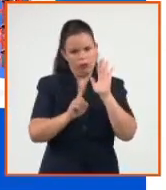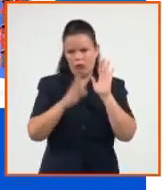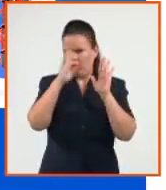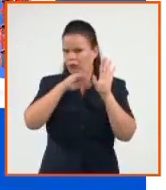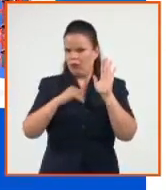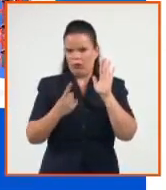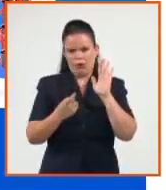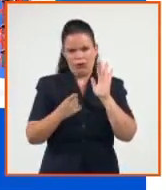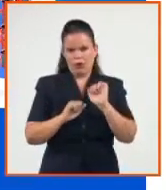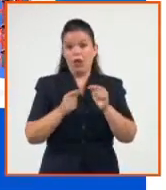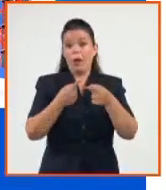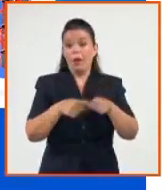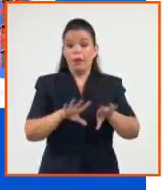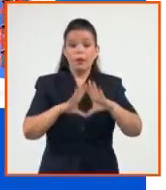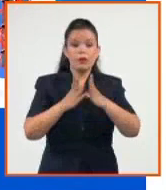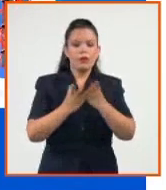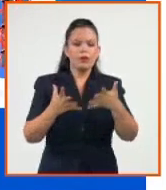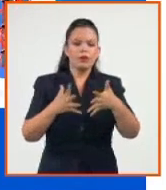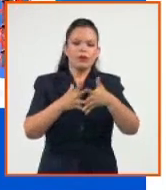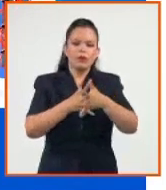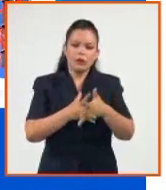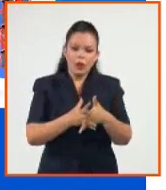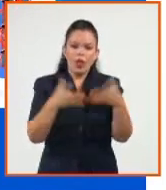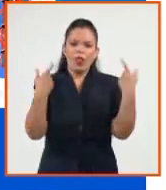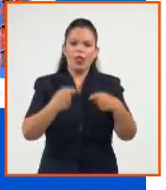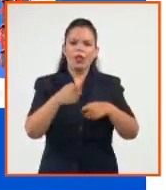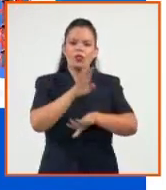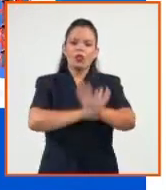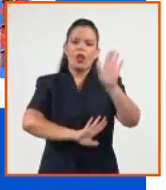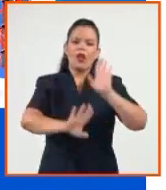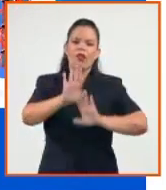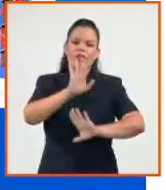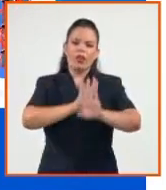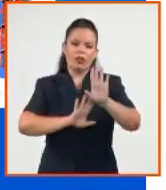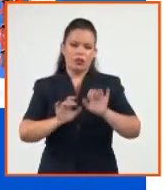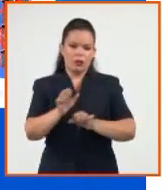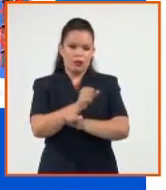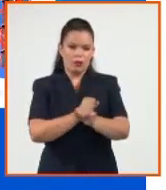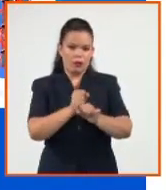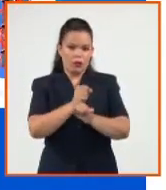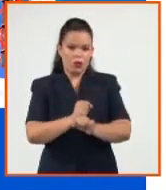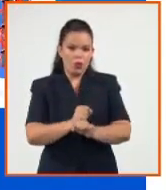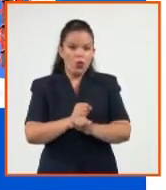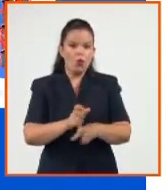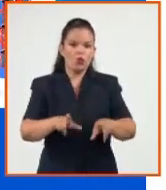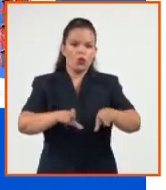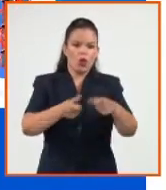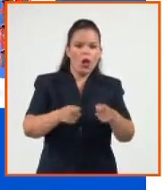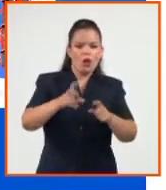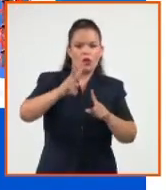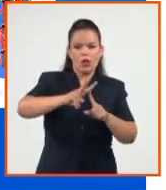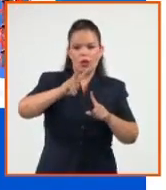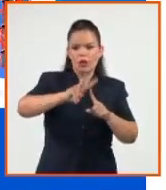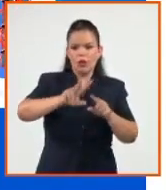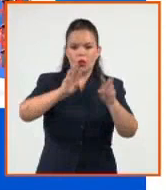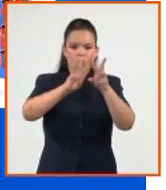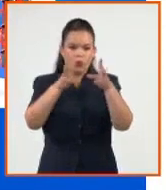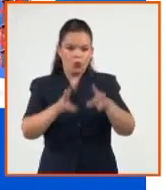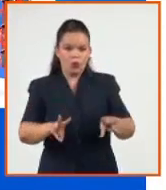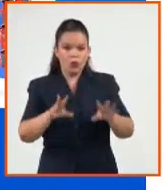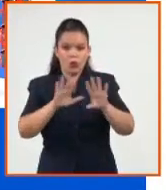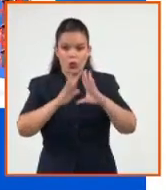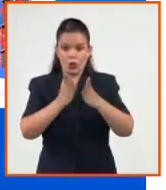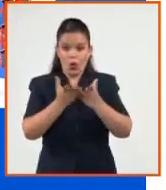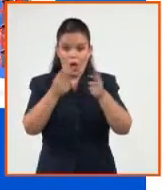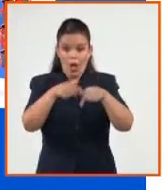soberano de defensa en la utilización del espectro radioeléctrico, la ministra ahondaba en el tema, al papel de las